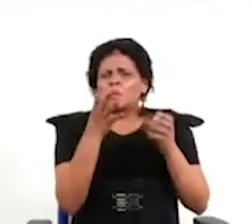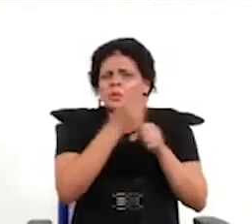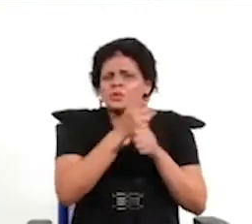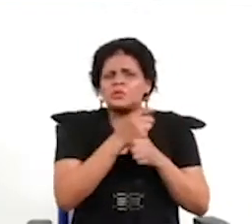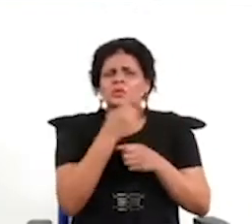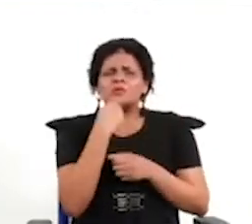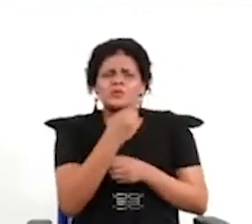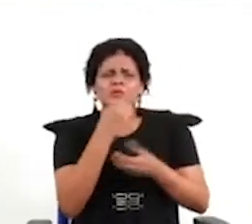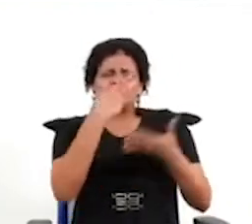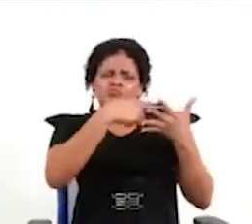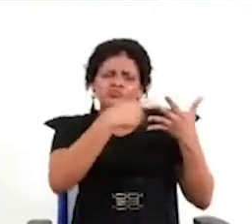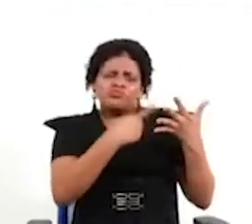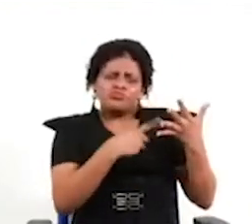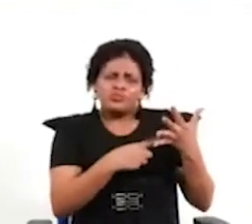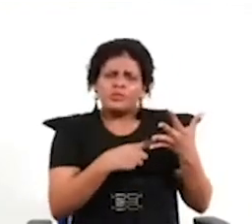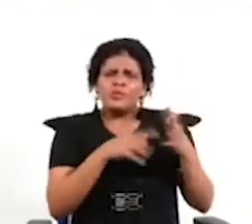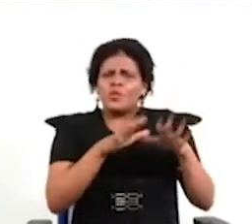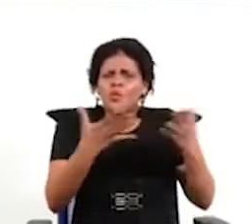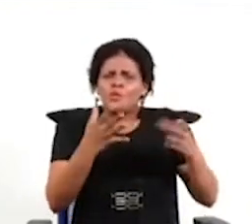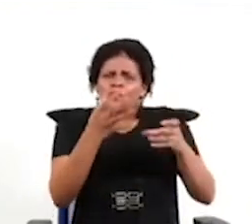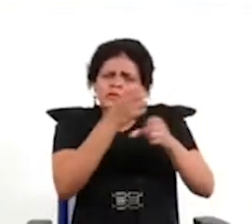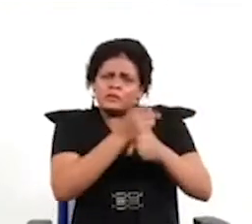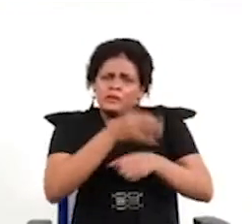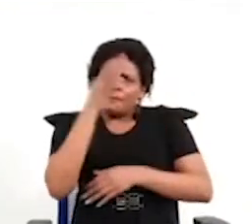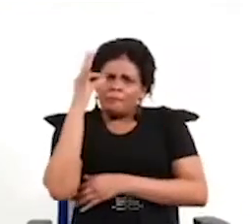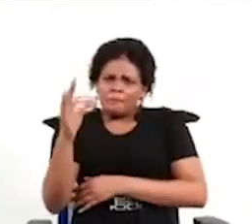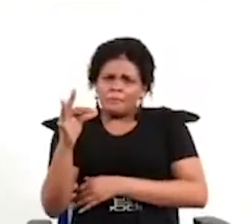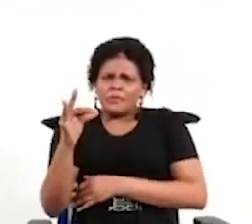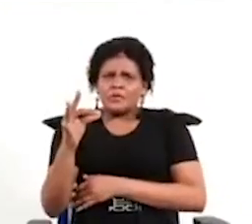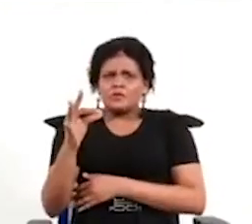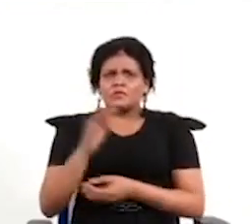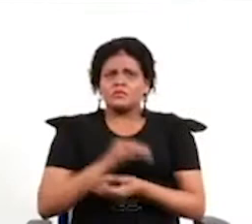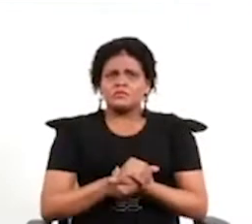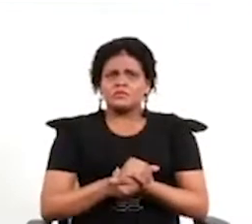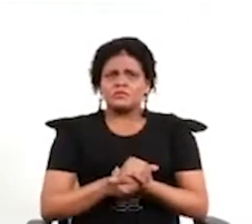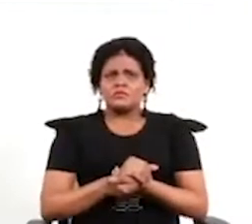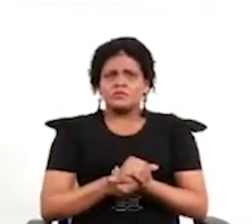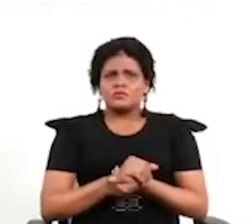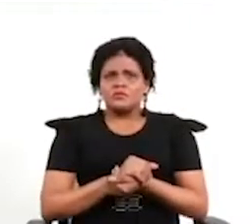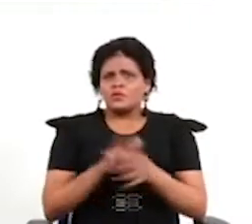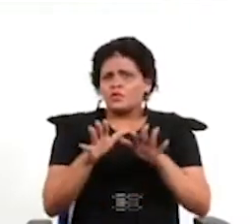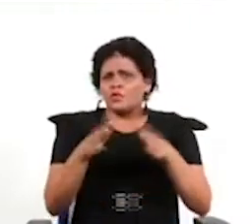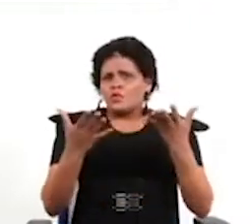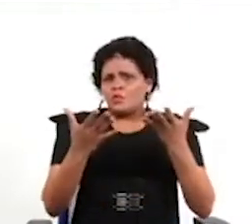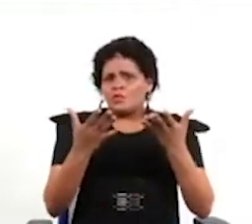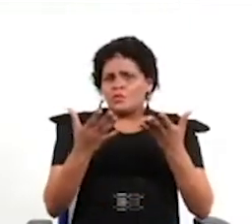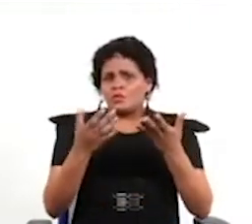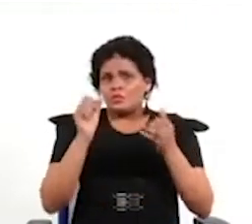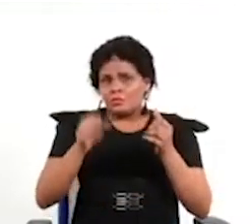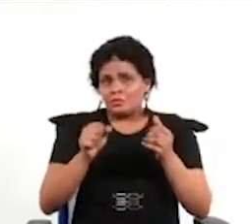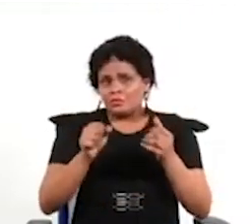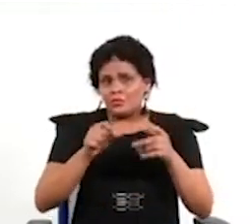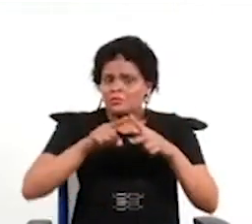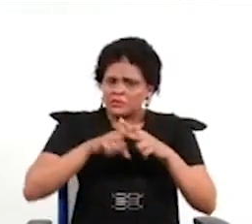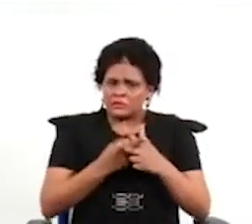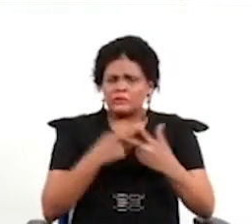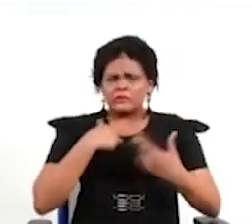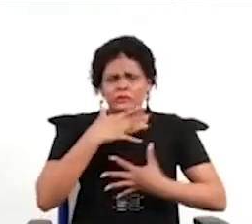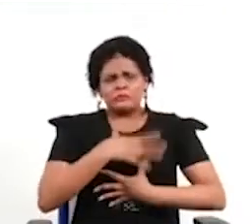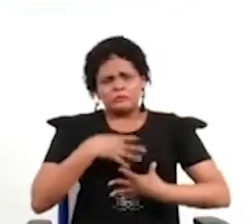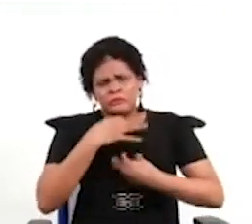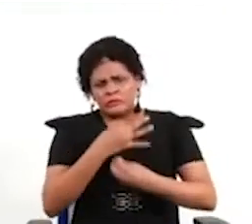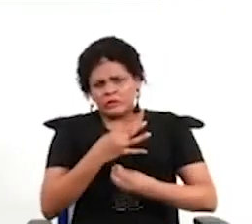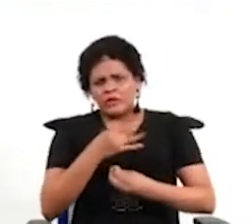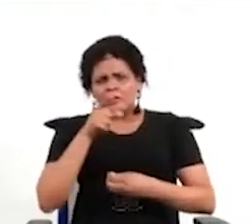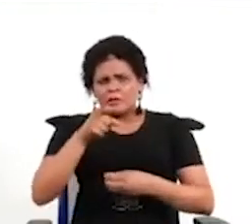ustedes han estado estudiando sobre cómo hacerlo bien sin que signifique una postergación interesada del